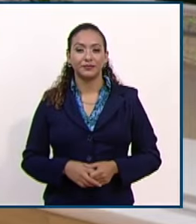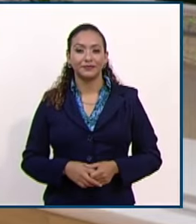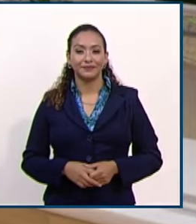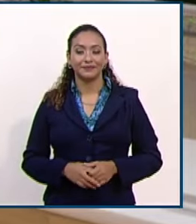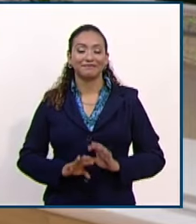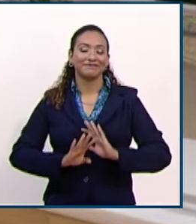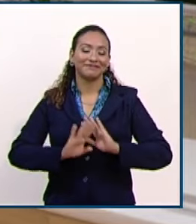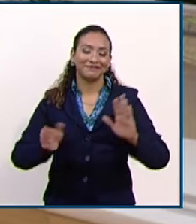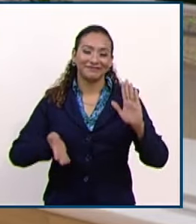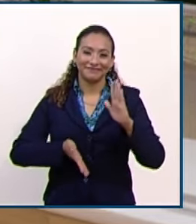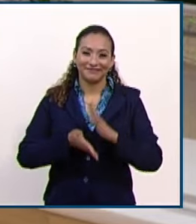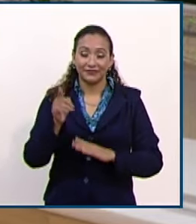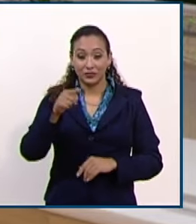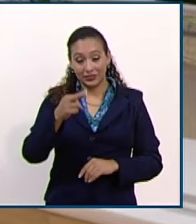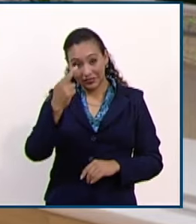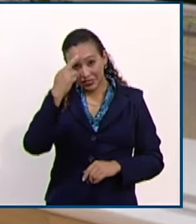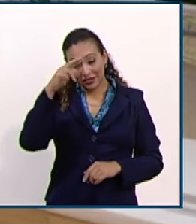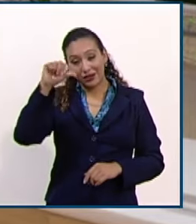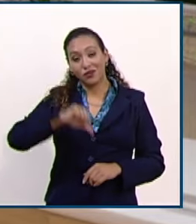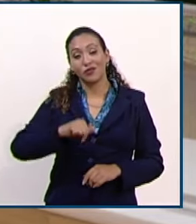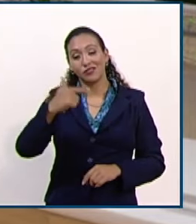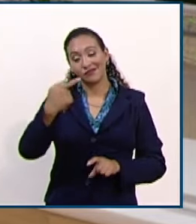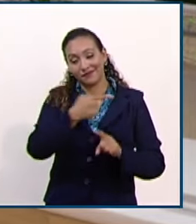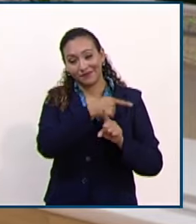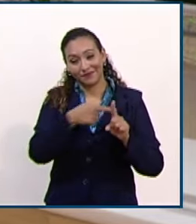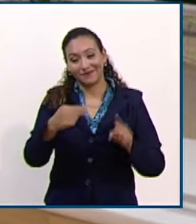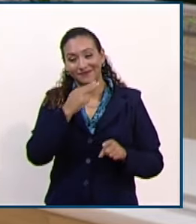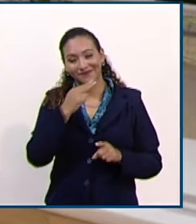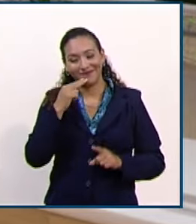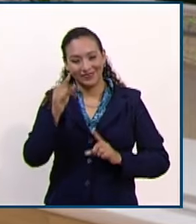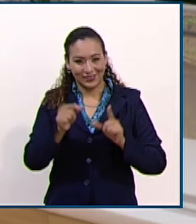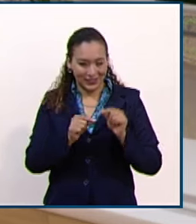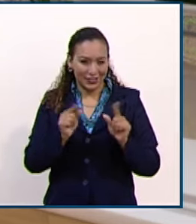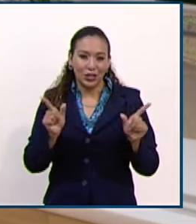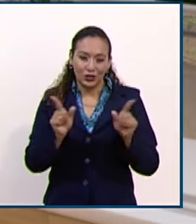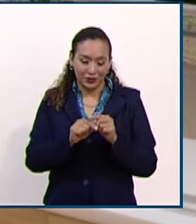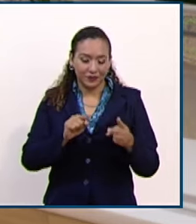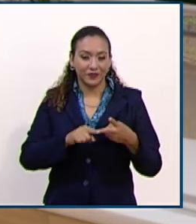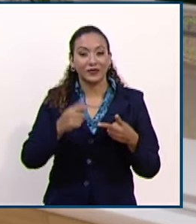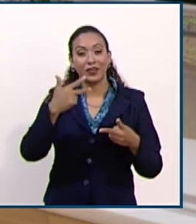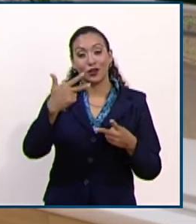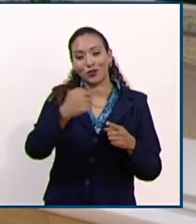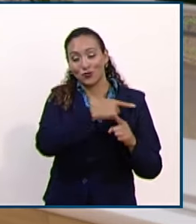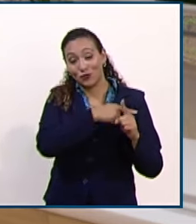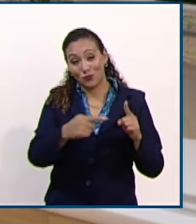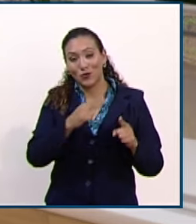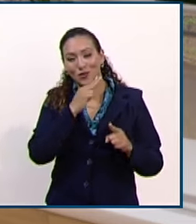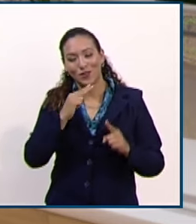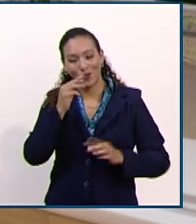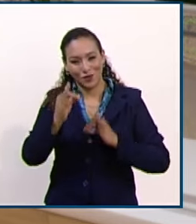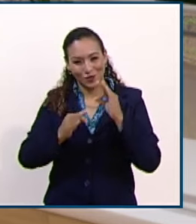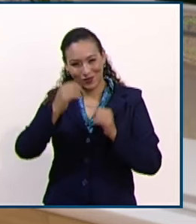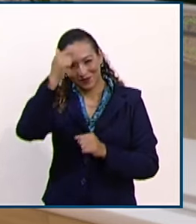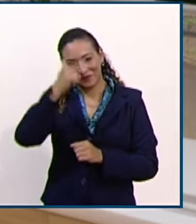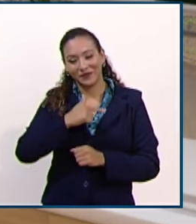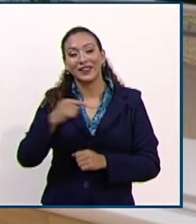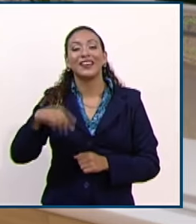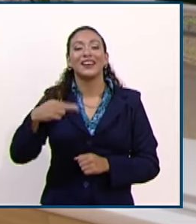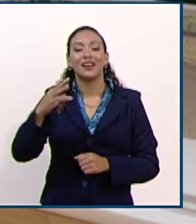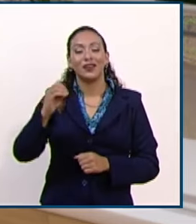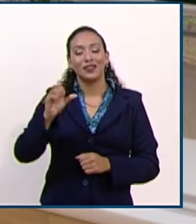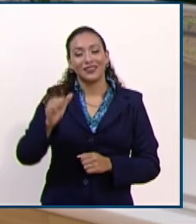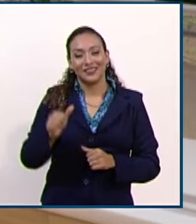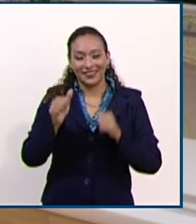Ya nos vamos, pero siga a las 19.30 horas nuestro avance informativo y a las 20.30 el noticiario Doctor Noceos Carbonsales. Muchas gracias